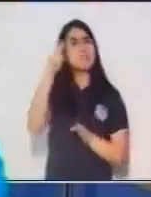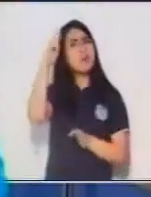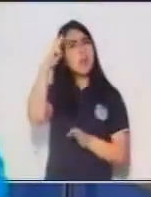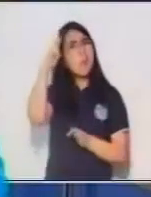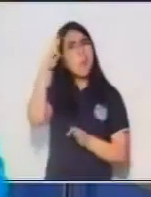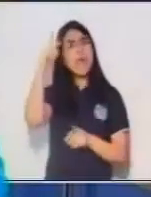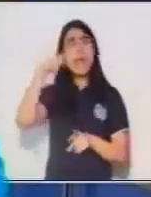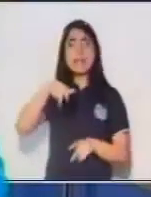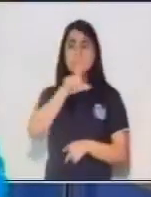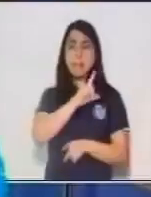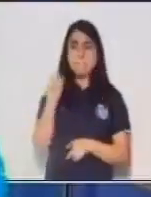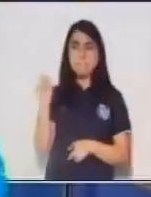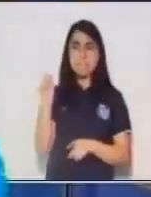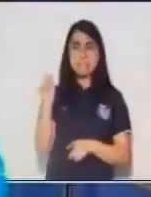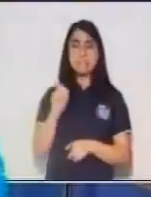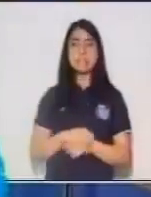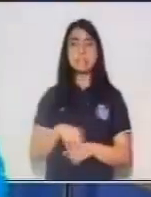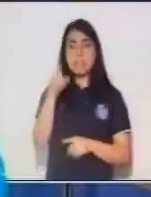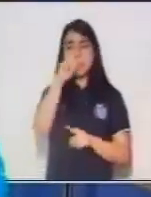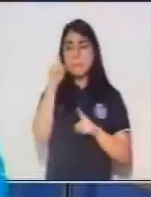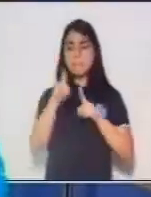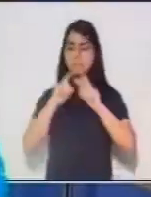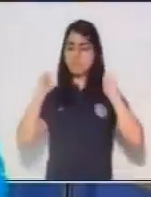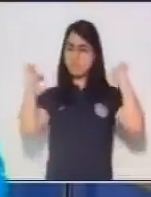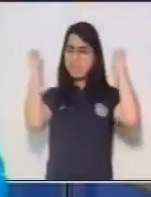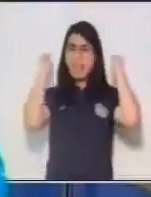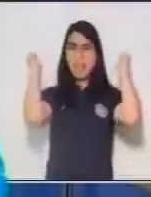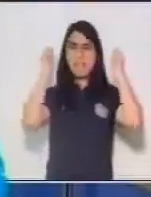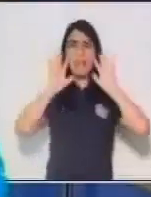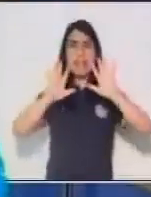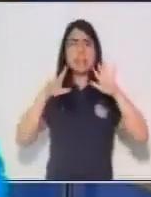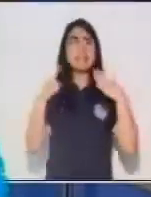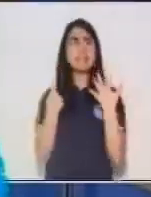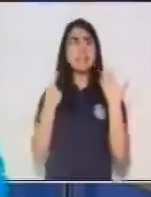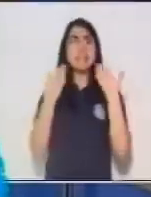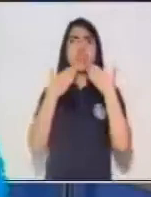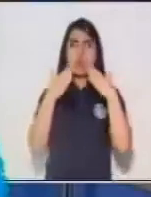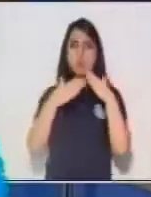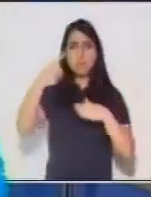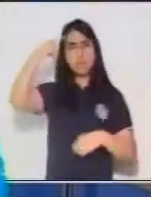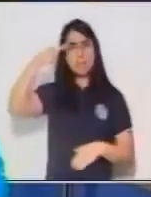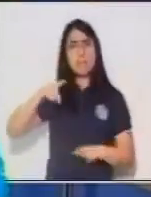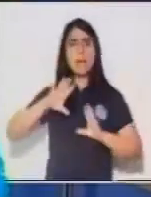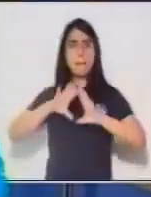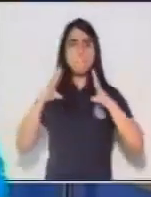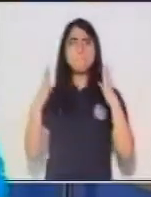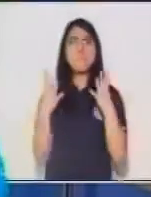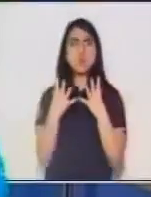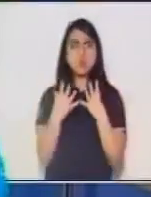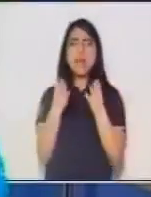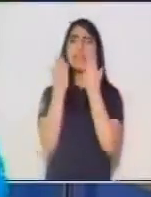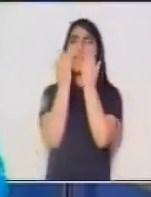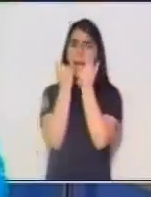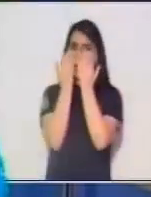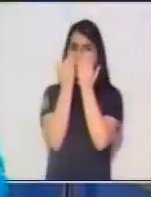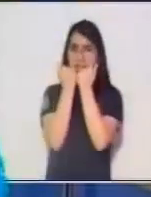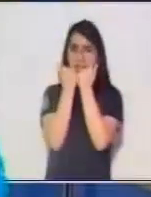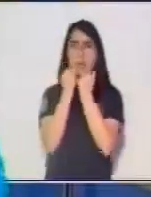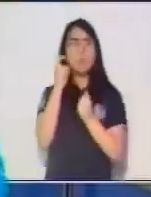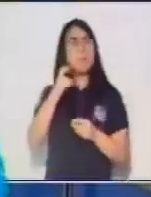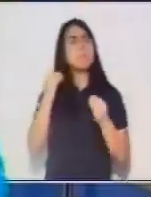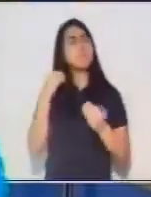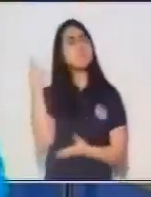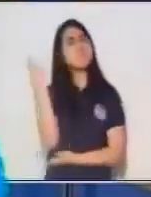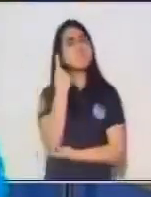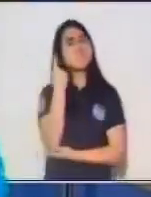que en este mes se conmemora, el 16 de octubre, el Día Mundial de la Alimentación. Y es importante que